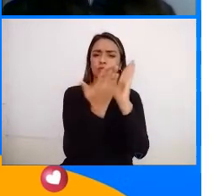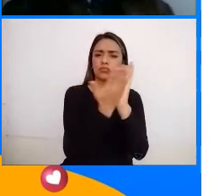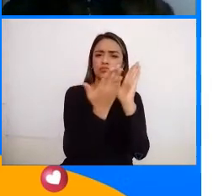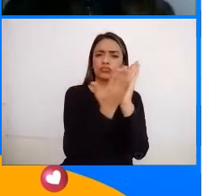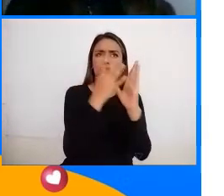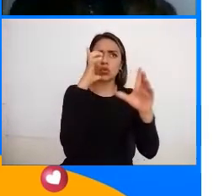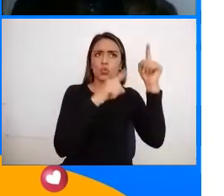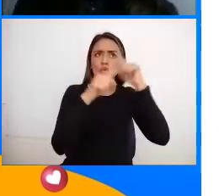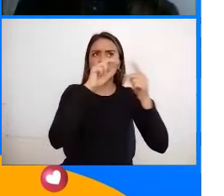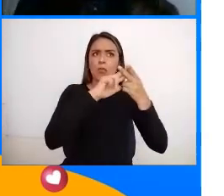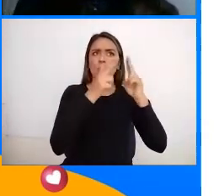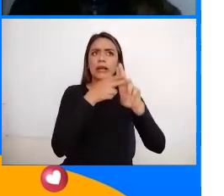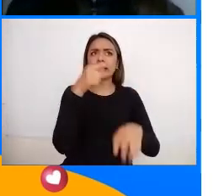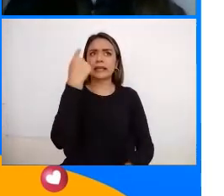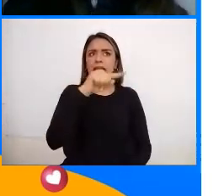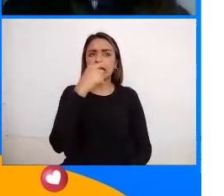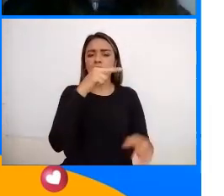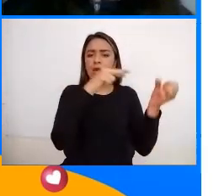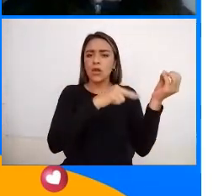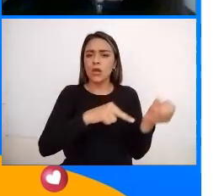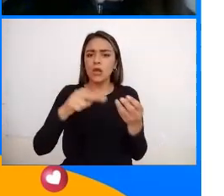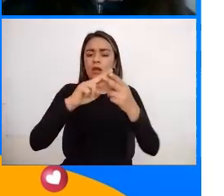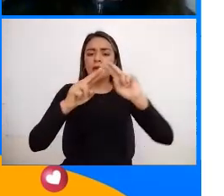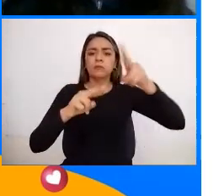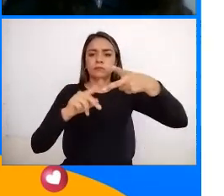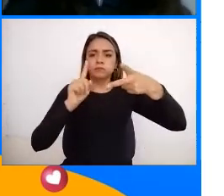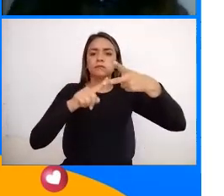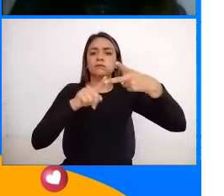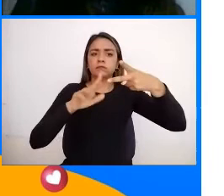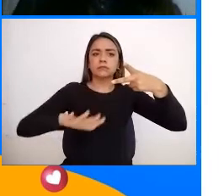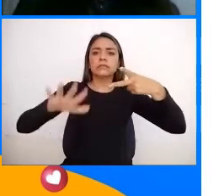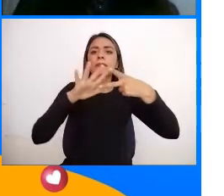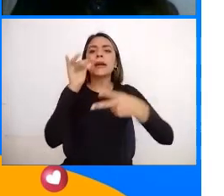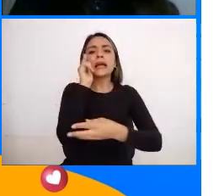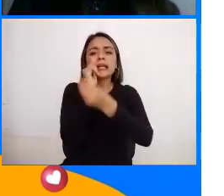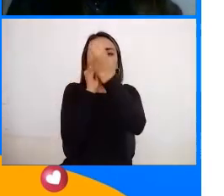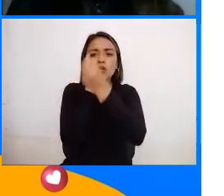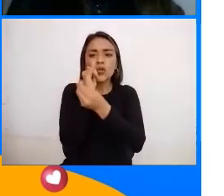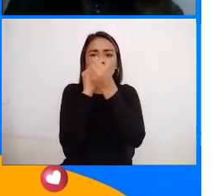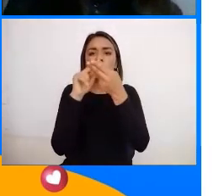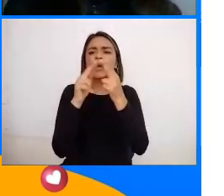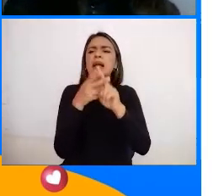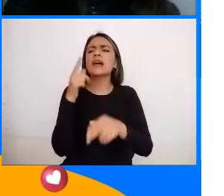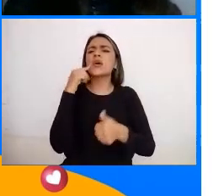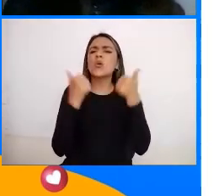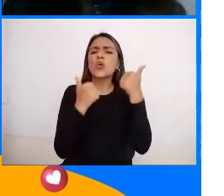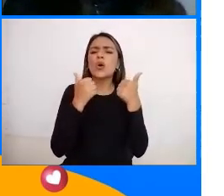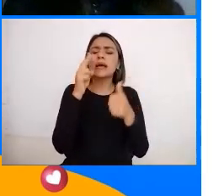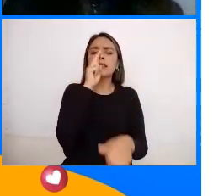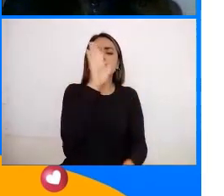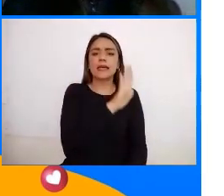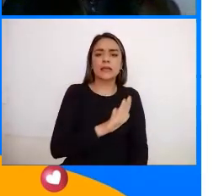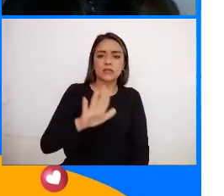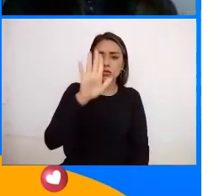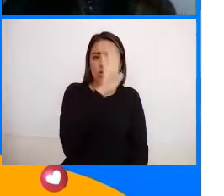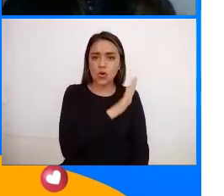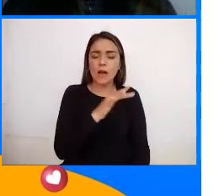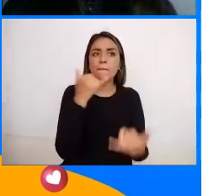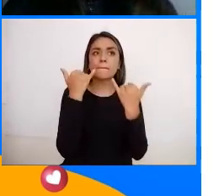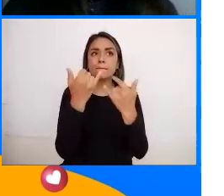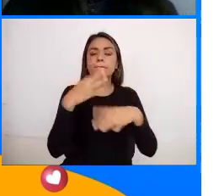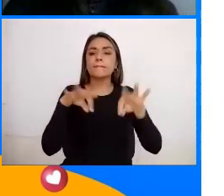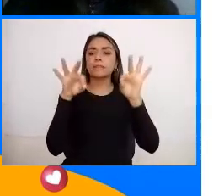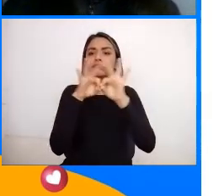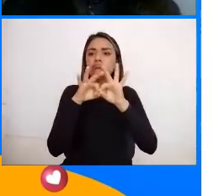el turismo ¿Cierto? Porque es el segundo renglón de la economía a nivel nacional Y uno de los que